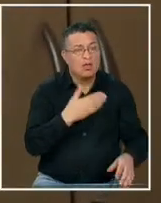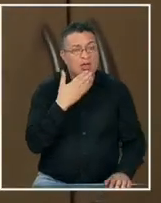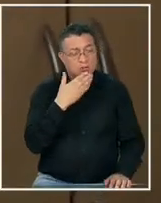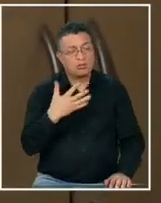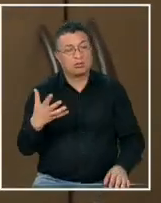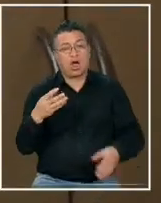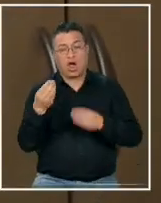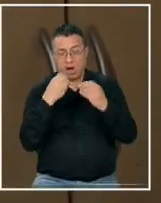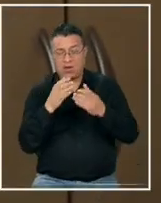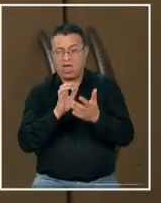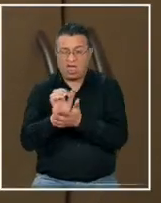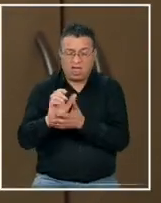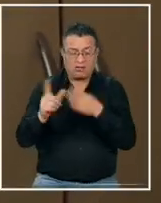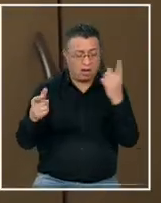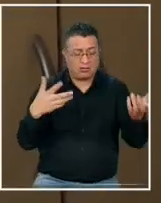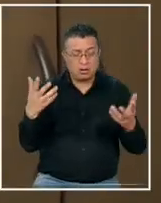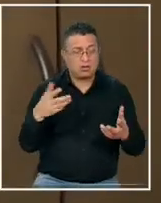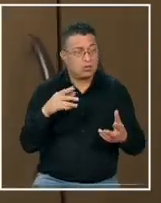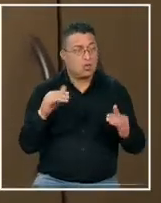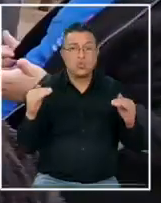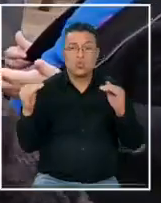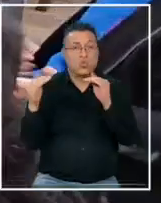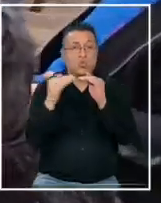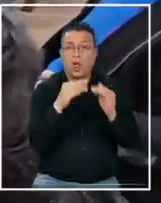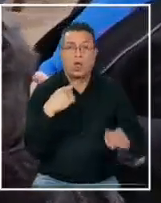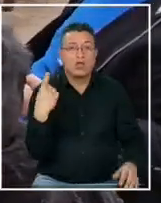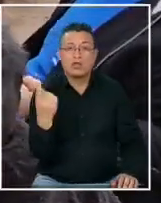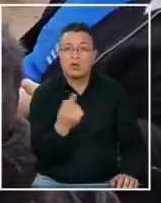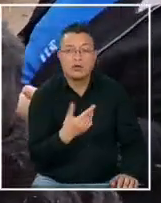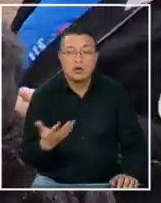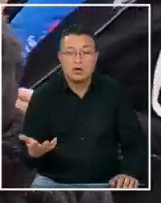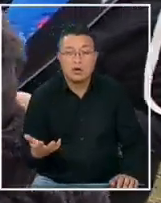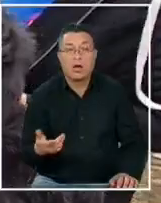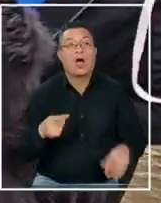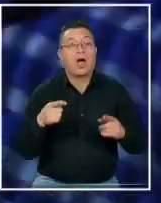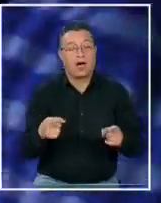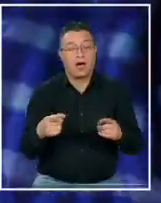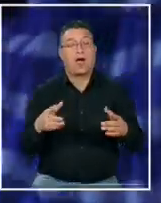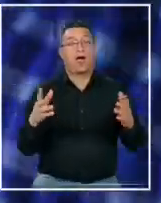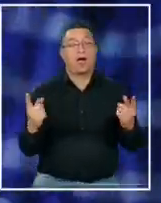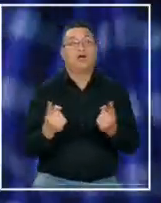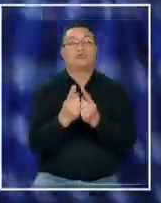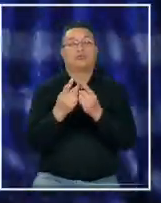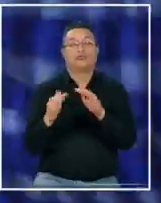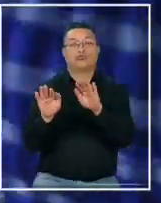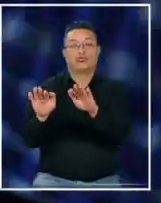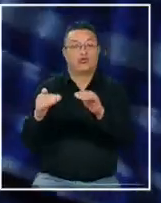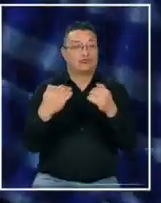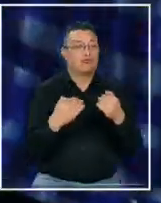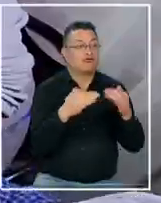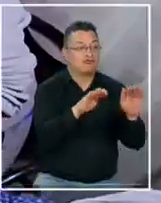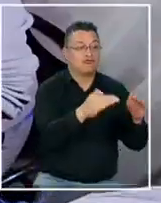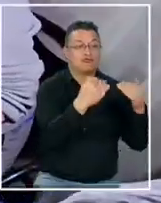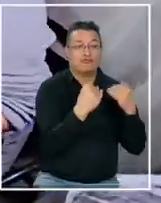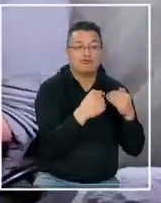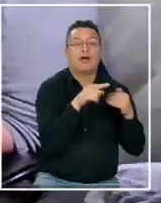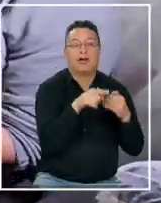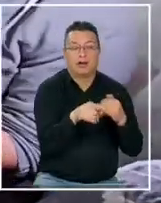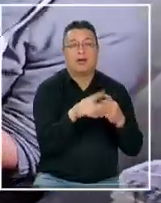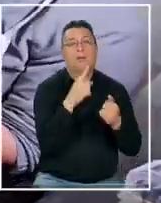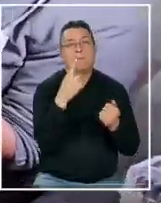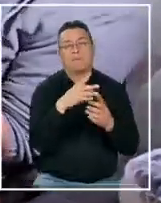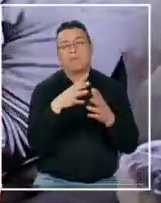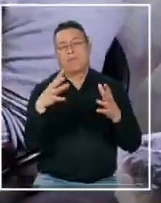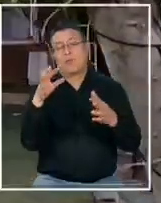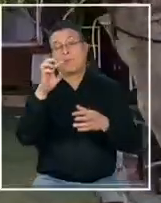así con las comidas y todo es como sí pues son todos iguales un lugar de encuentro y apoyo mutuo que nació de la misma experiencia que miles de